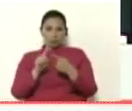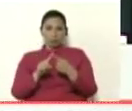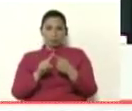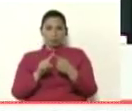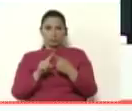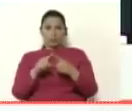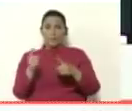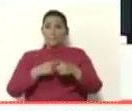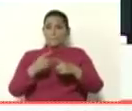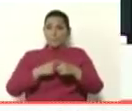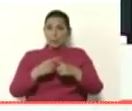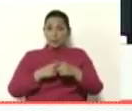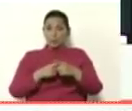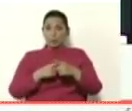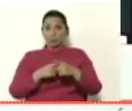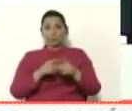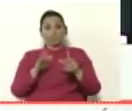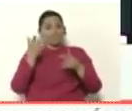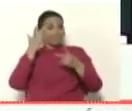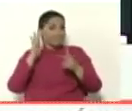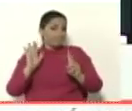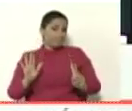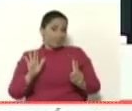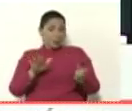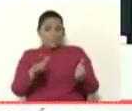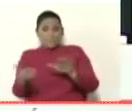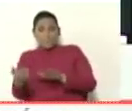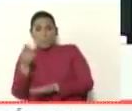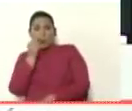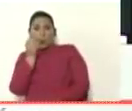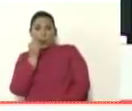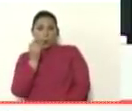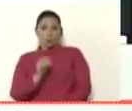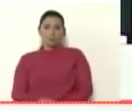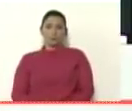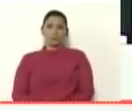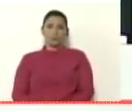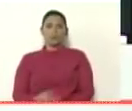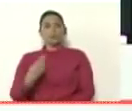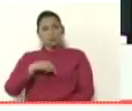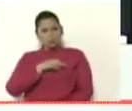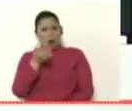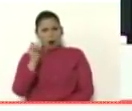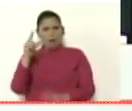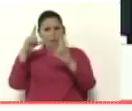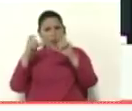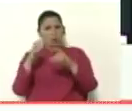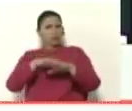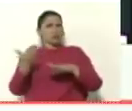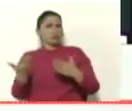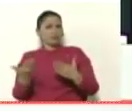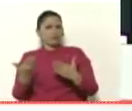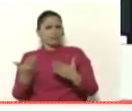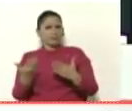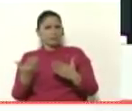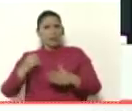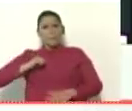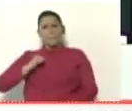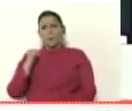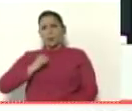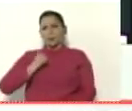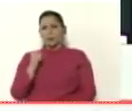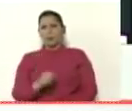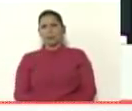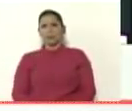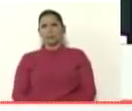su primo que lamentablemente falleció nosotros tenemos esa fotografía y por qué la policía de Colombia